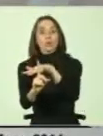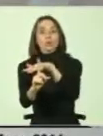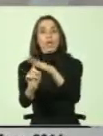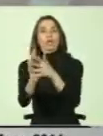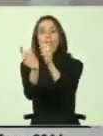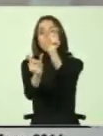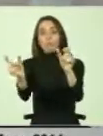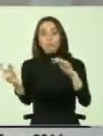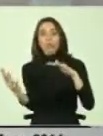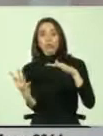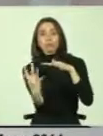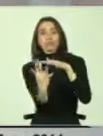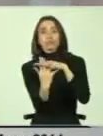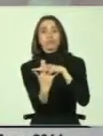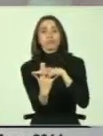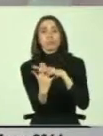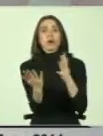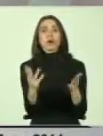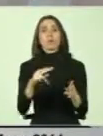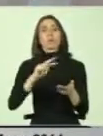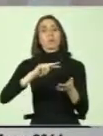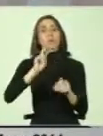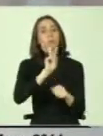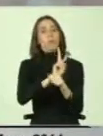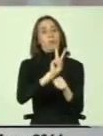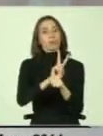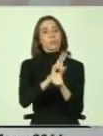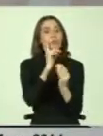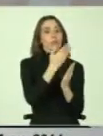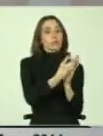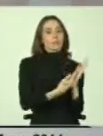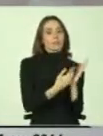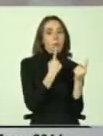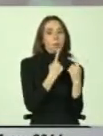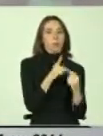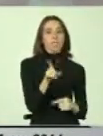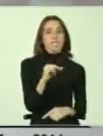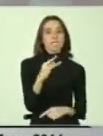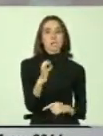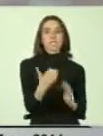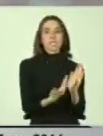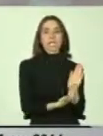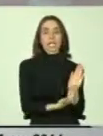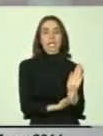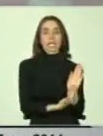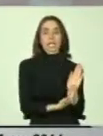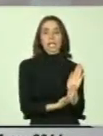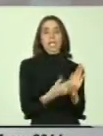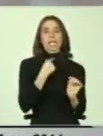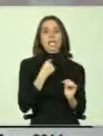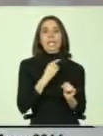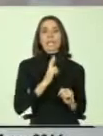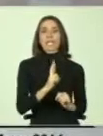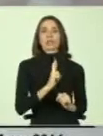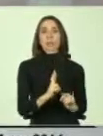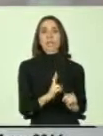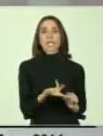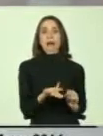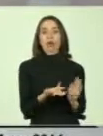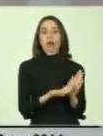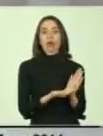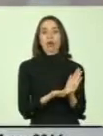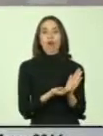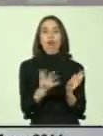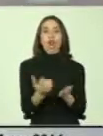acoja a todos. Sin embargo, el profesor tiene un instrumento que se llama CIMSE, que lo que busca son resultados en